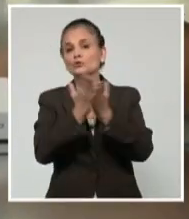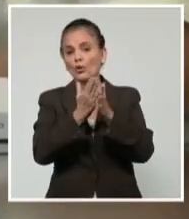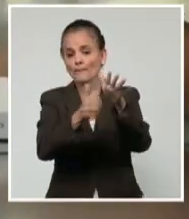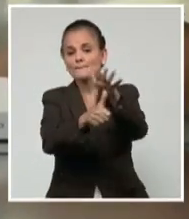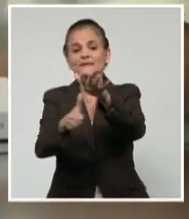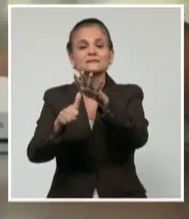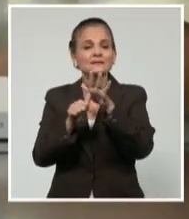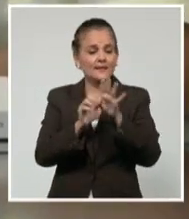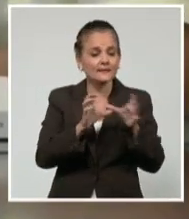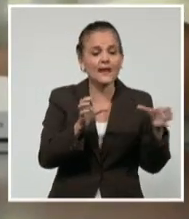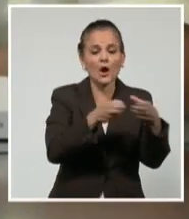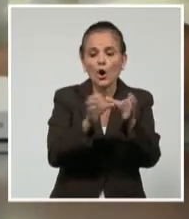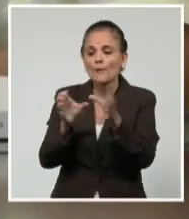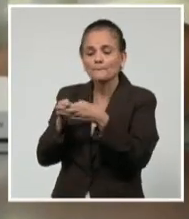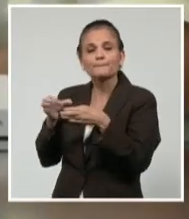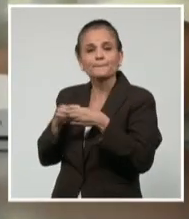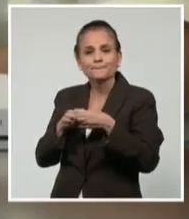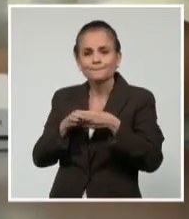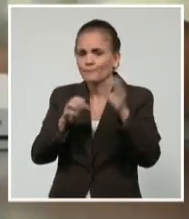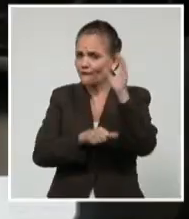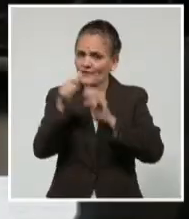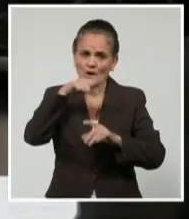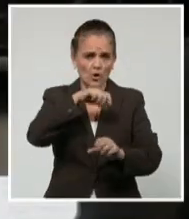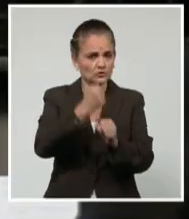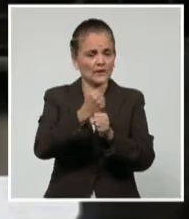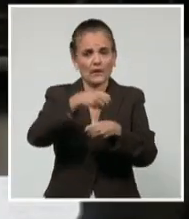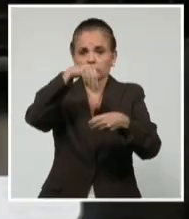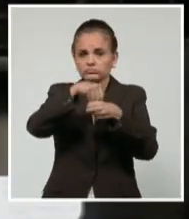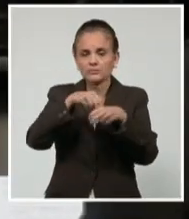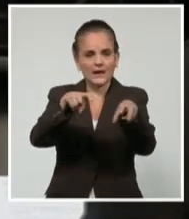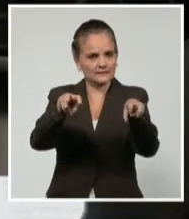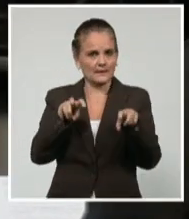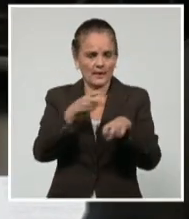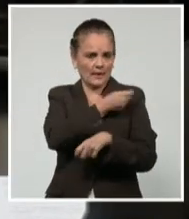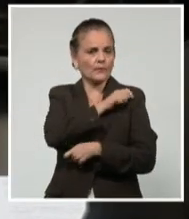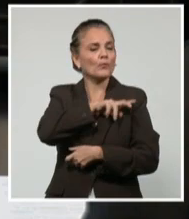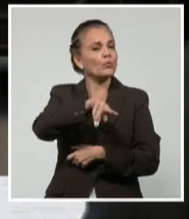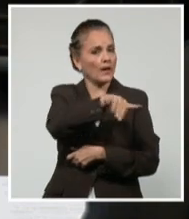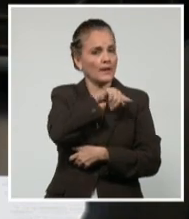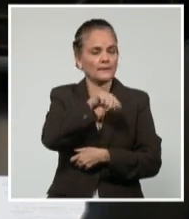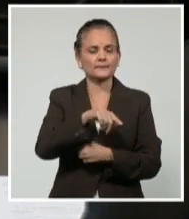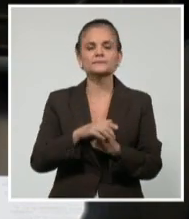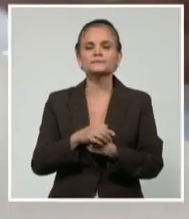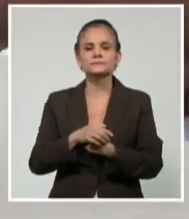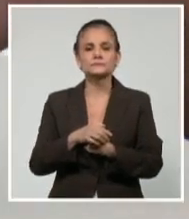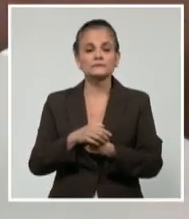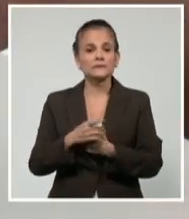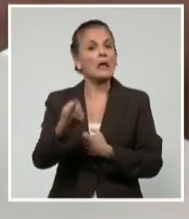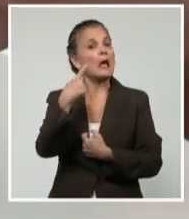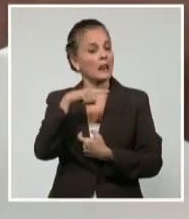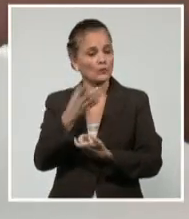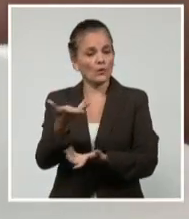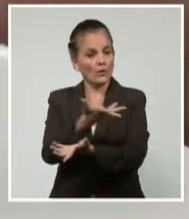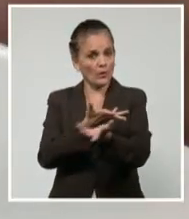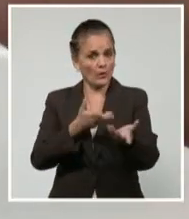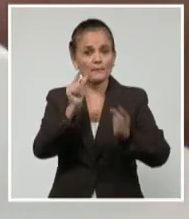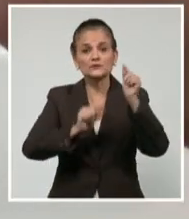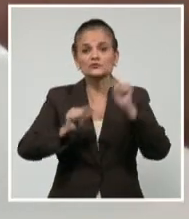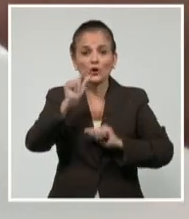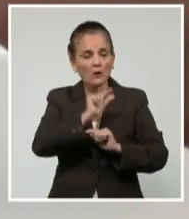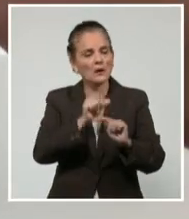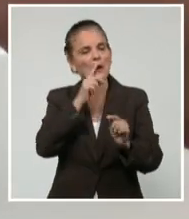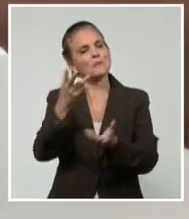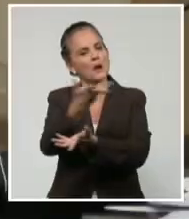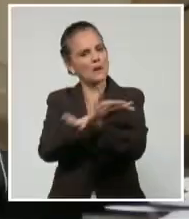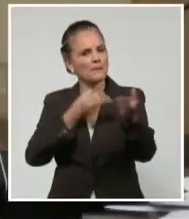comisiones permanentes de trabajo. Respecto a este asunto, los participantes coincidieron que, en sentido general, fueron observadas